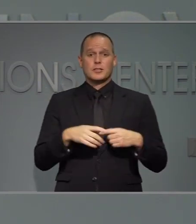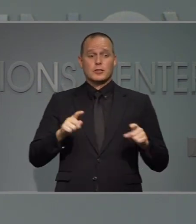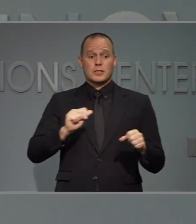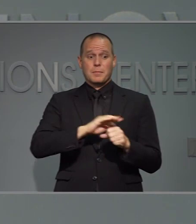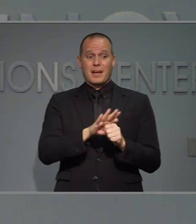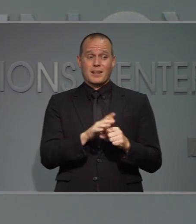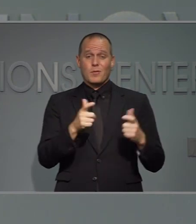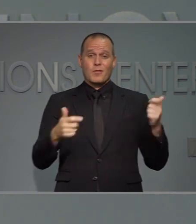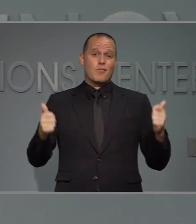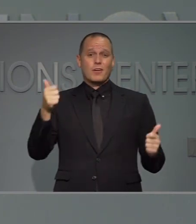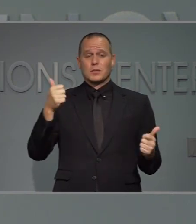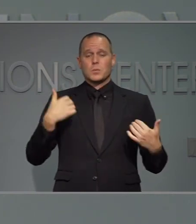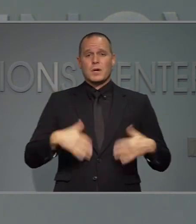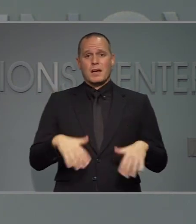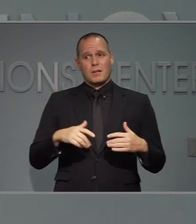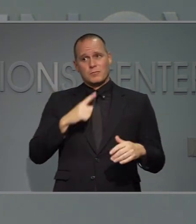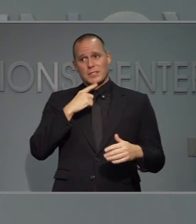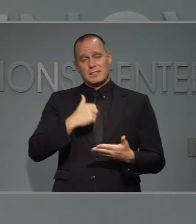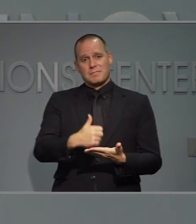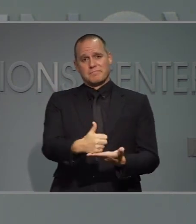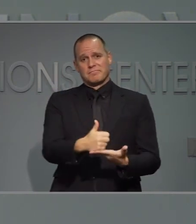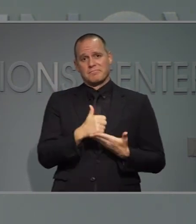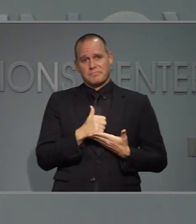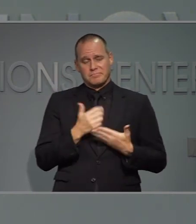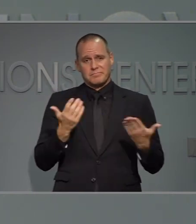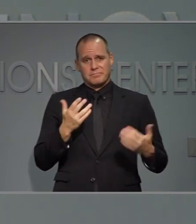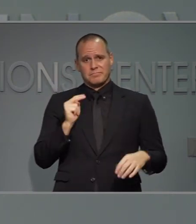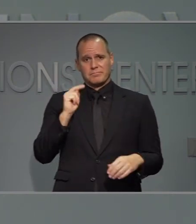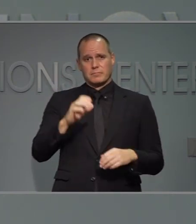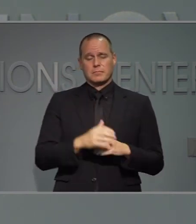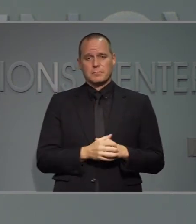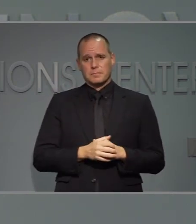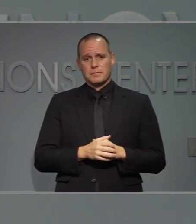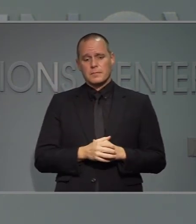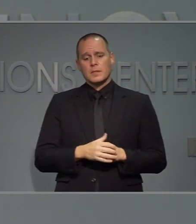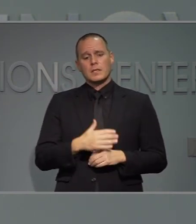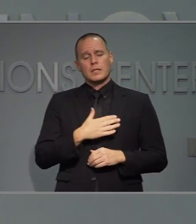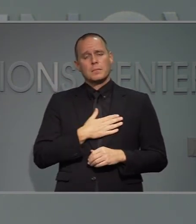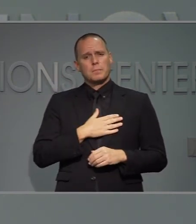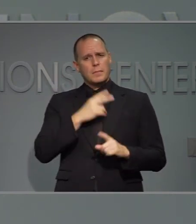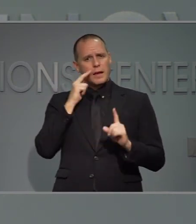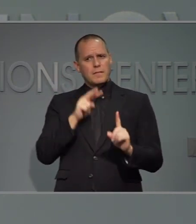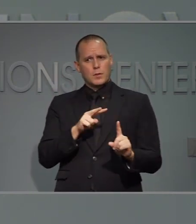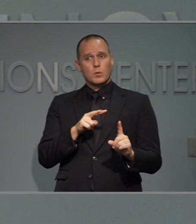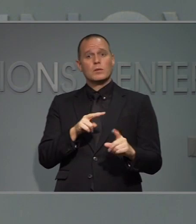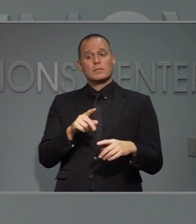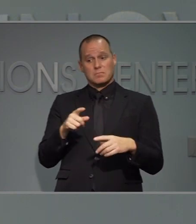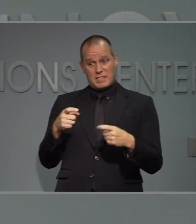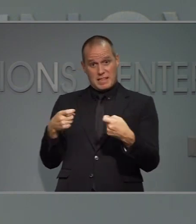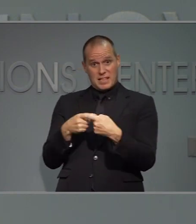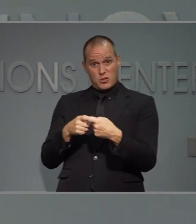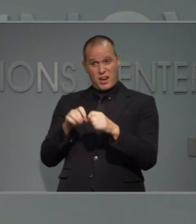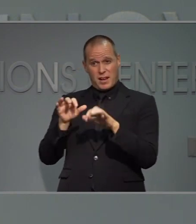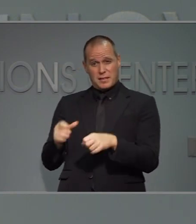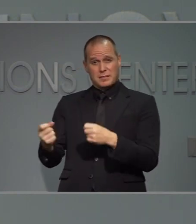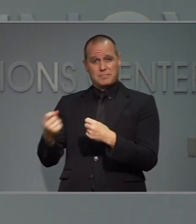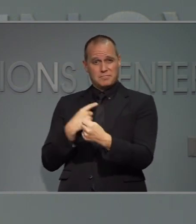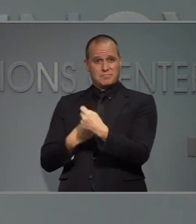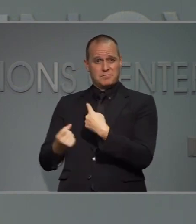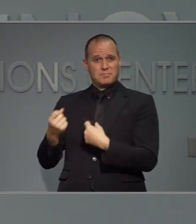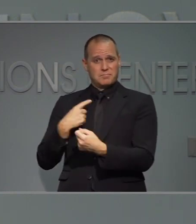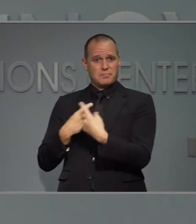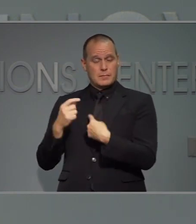del país en este estado ha sido un una bendición para nosotros y ellos estaban presentando en sus datos